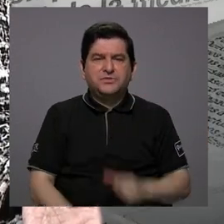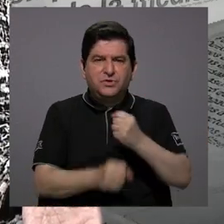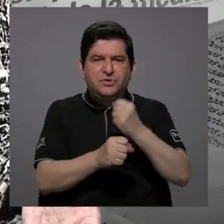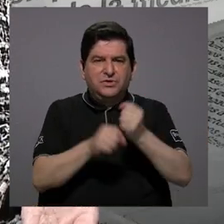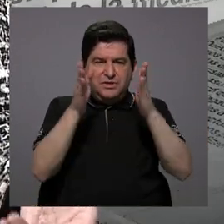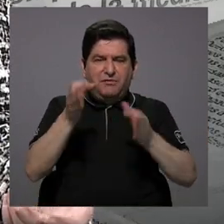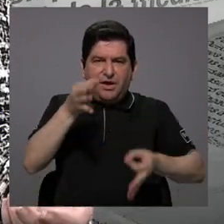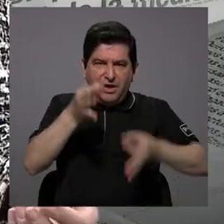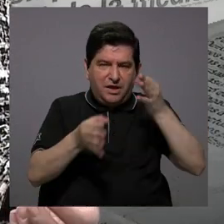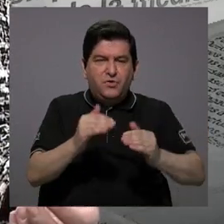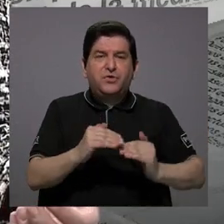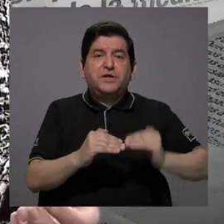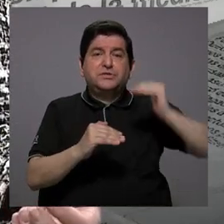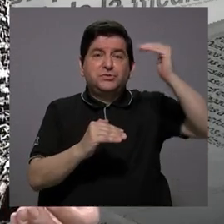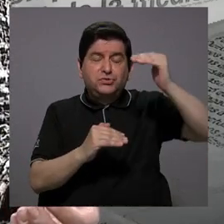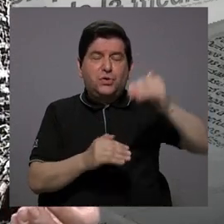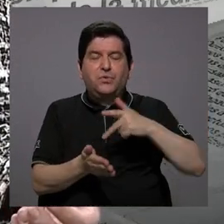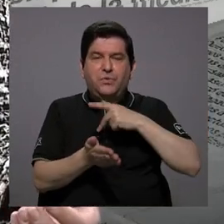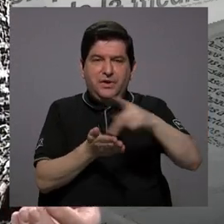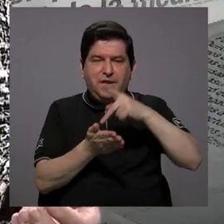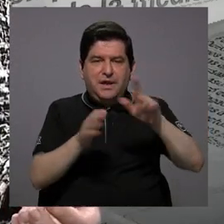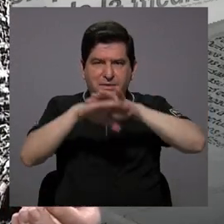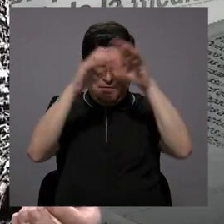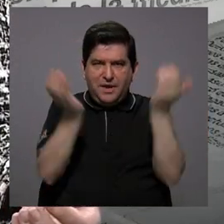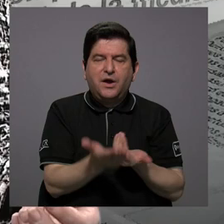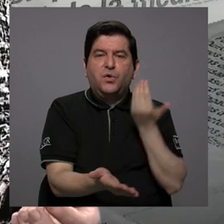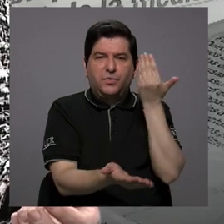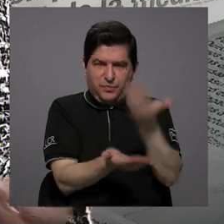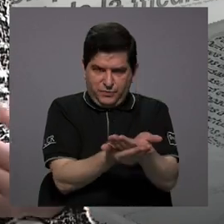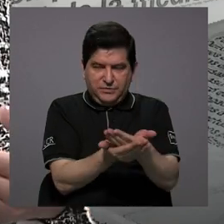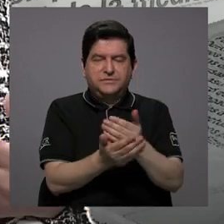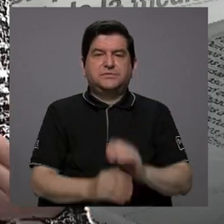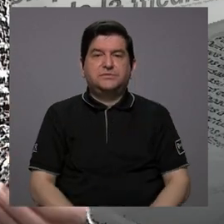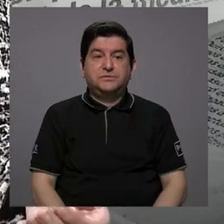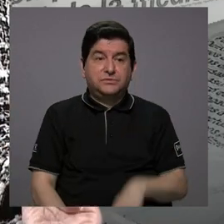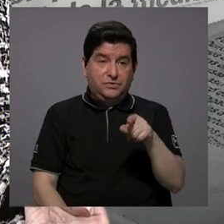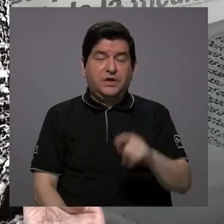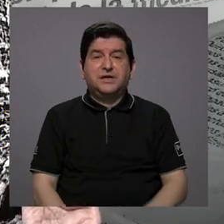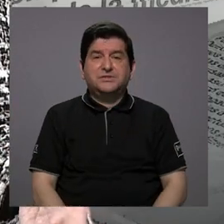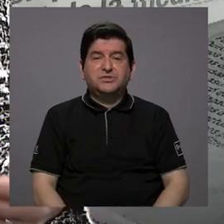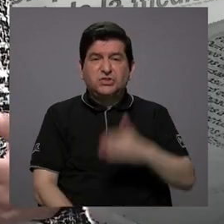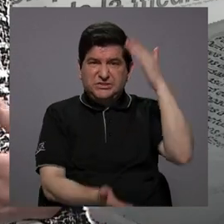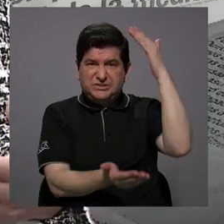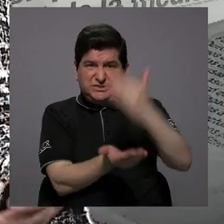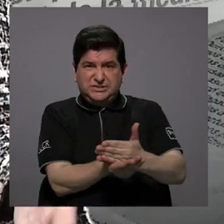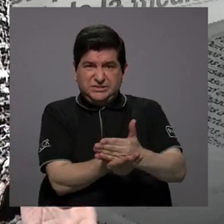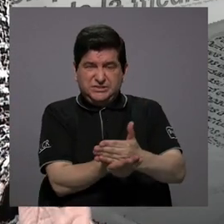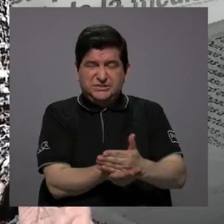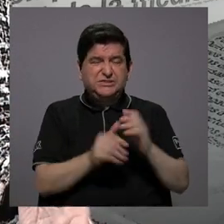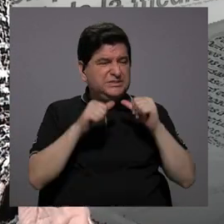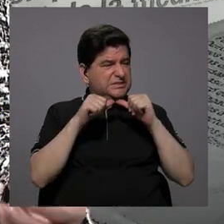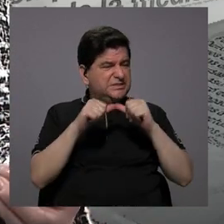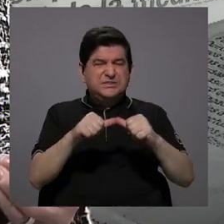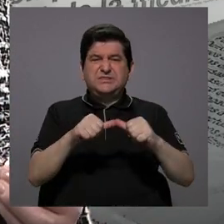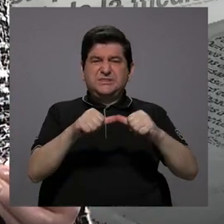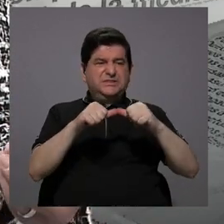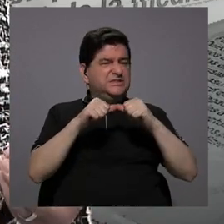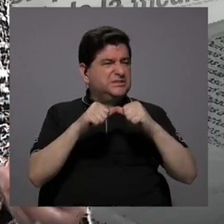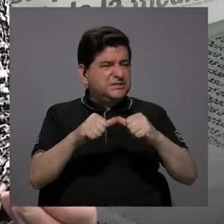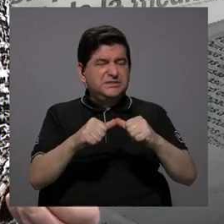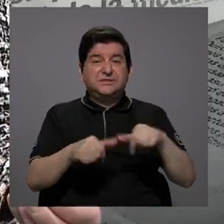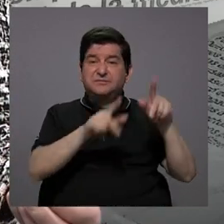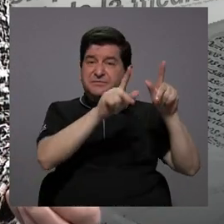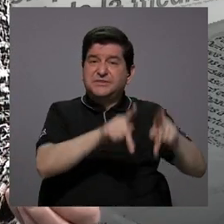está por encima del salario global propuesto. Esto es un estancamiento permanente de